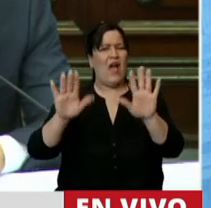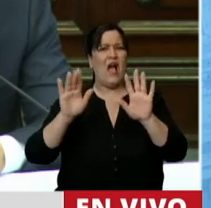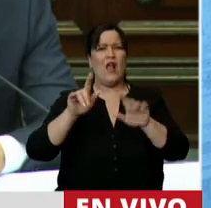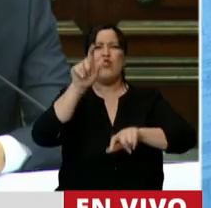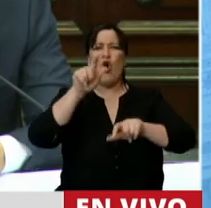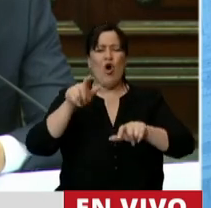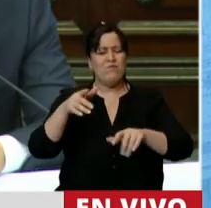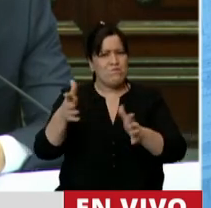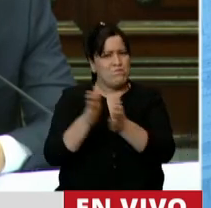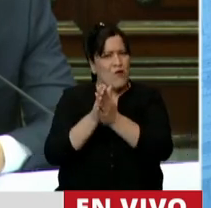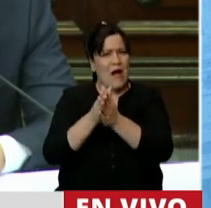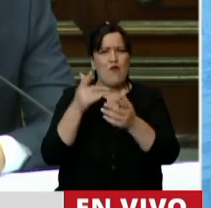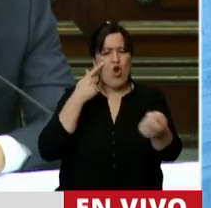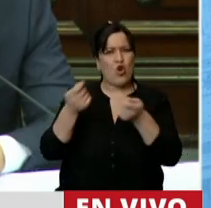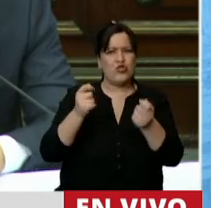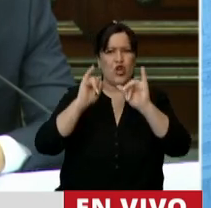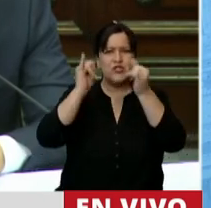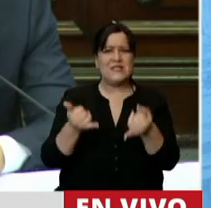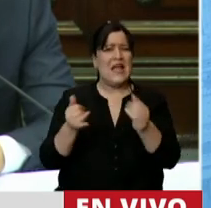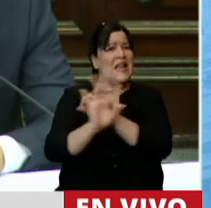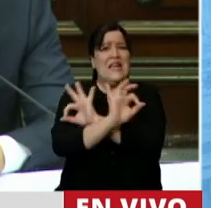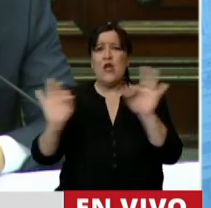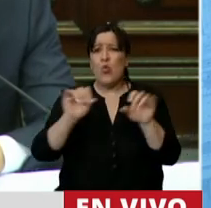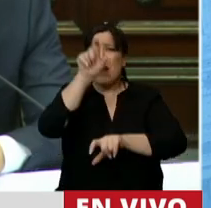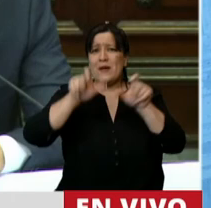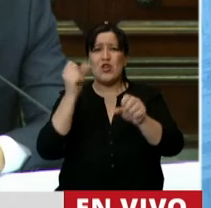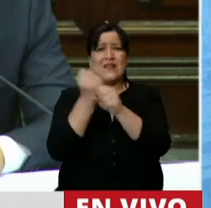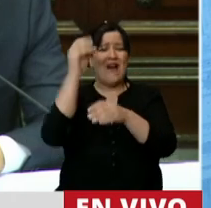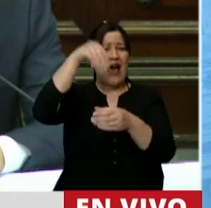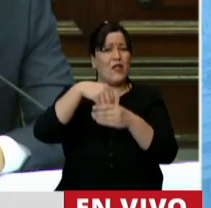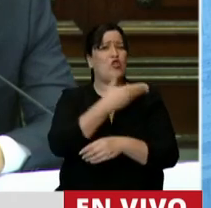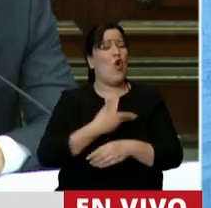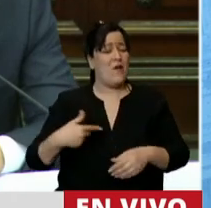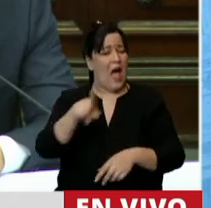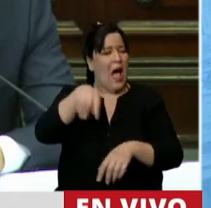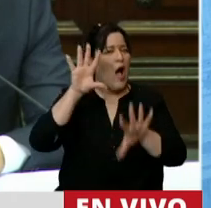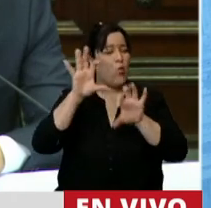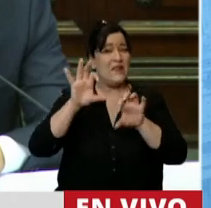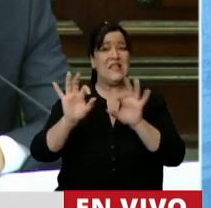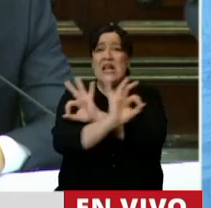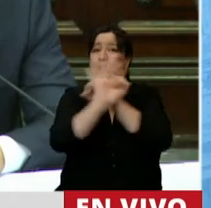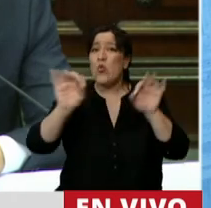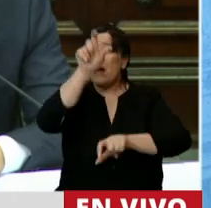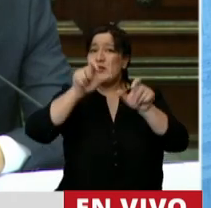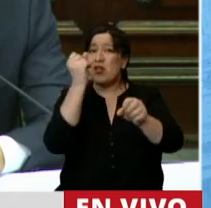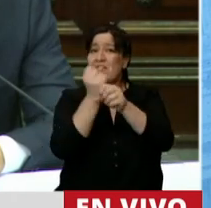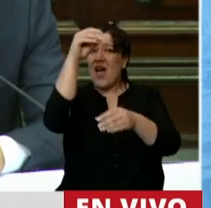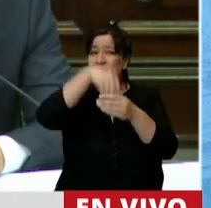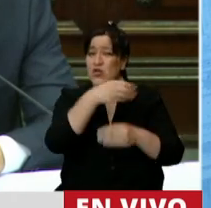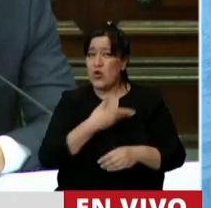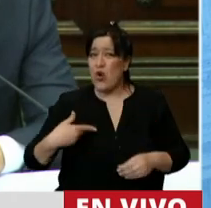controlemos. Y nunca ningún funcionario. Acuérdense de esto. Ningún funcionario.